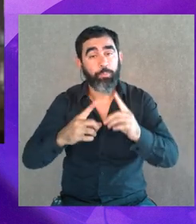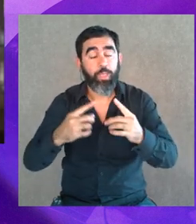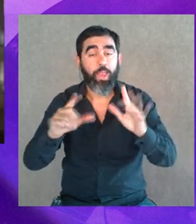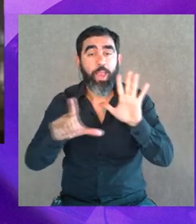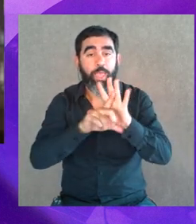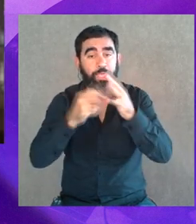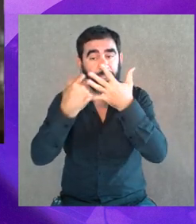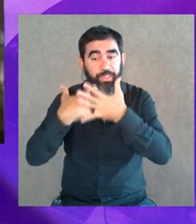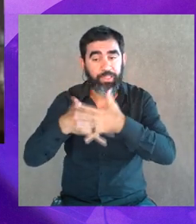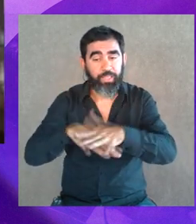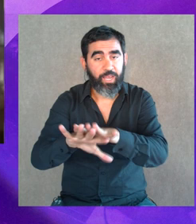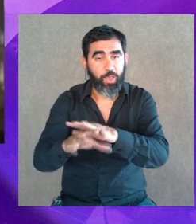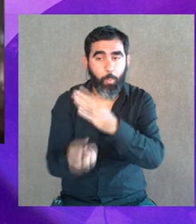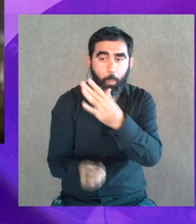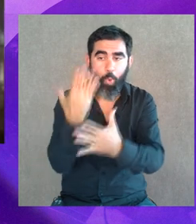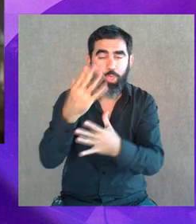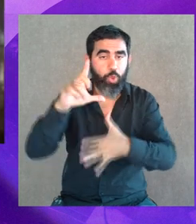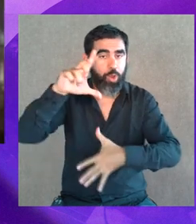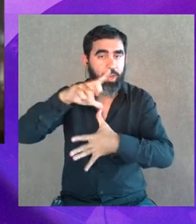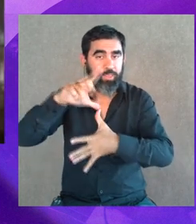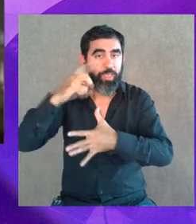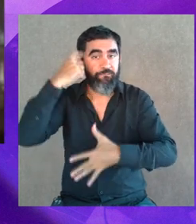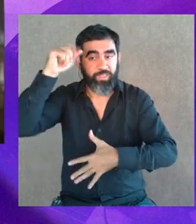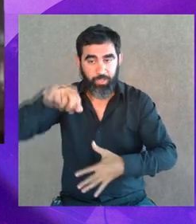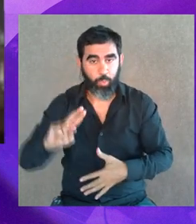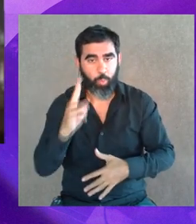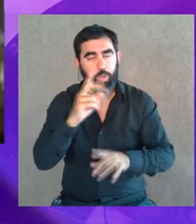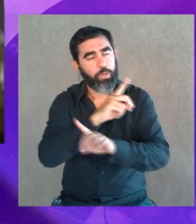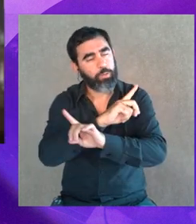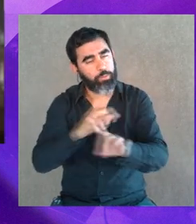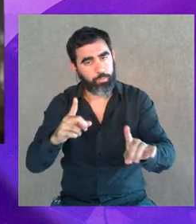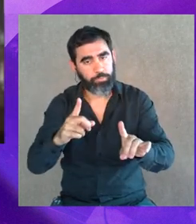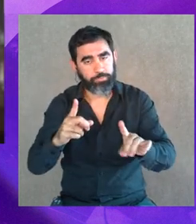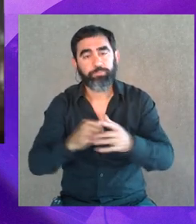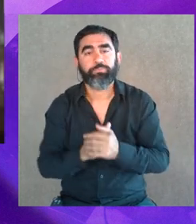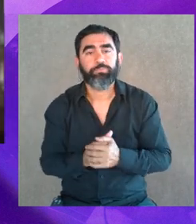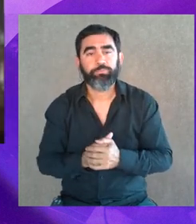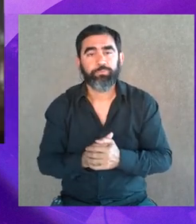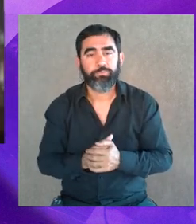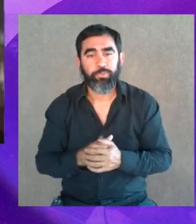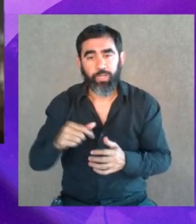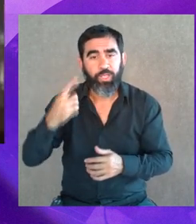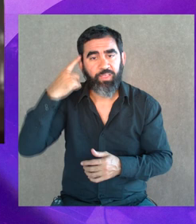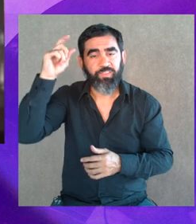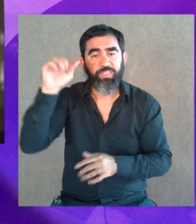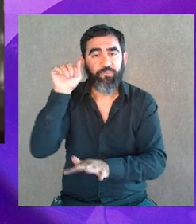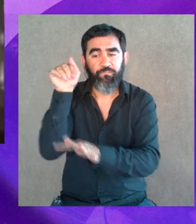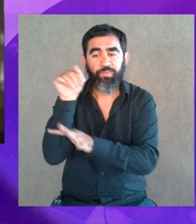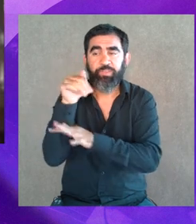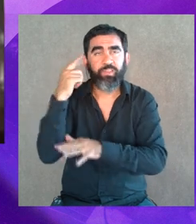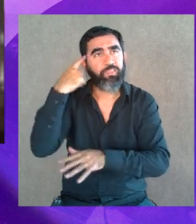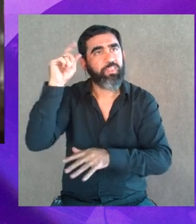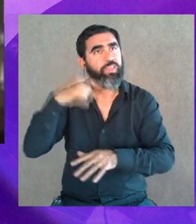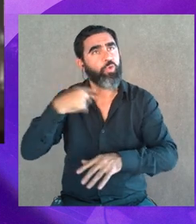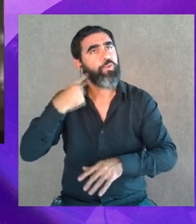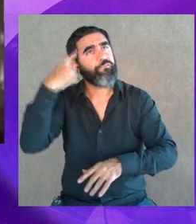ley integral, es modelo de América Latina, no porque sea inventada en Uruguay, que eso es uno de los mitos urbanos que hay, ¿no? De que acá un día las feministas